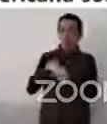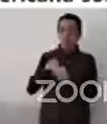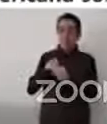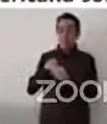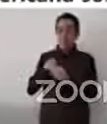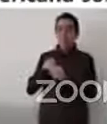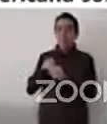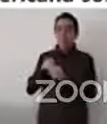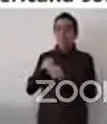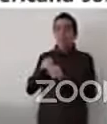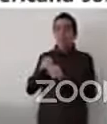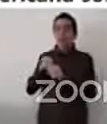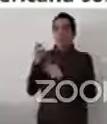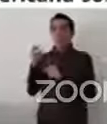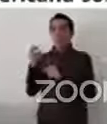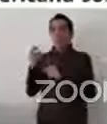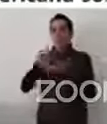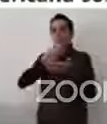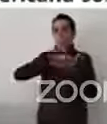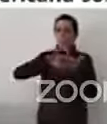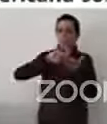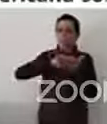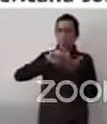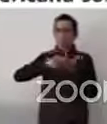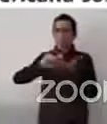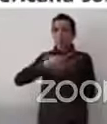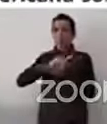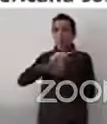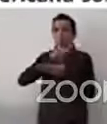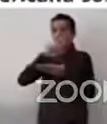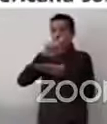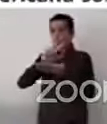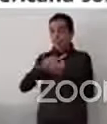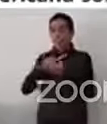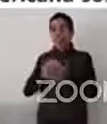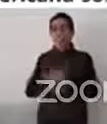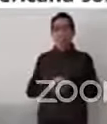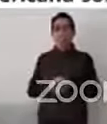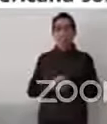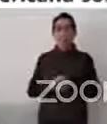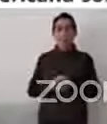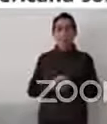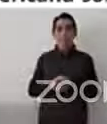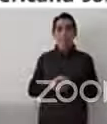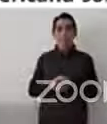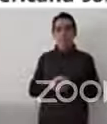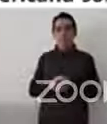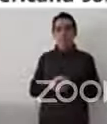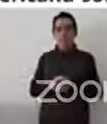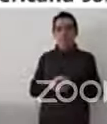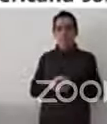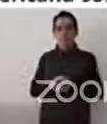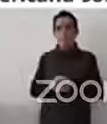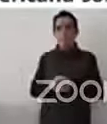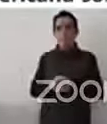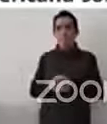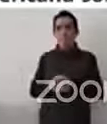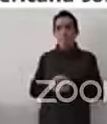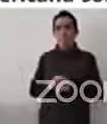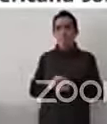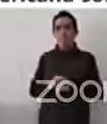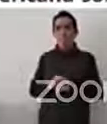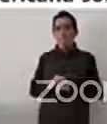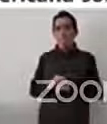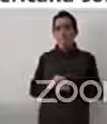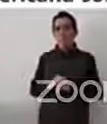una conclave indígena aparte y se sentaban en la mesa a negociar de igual a igual con los estados. Y eso